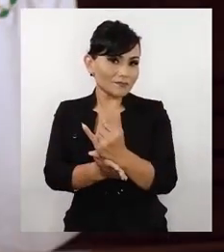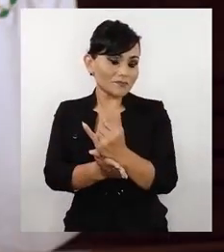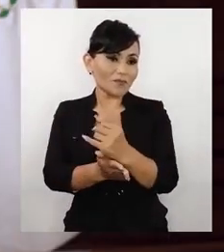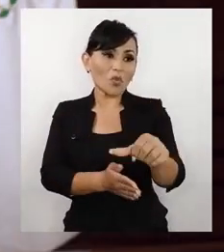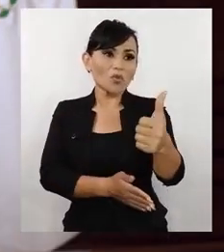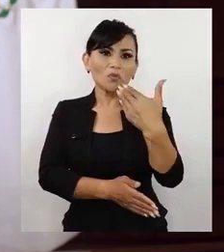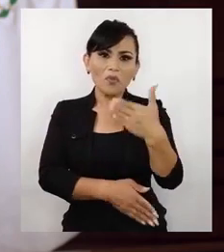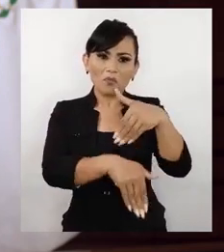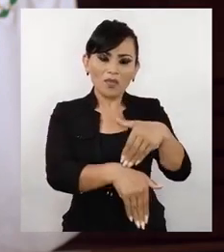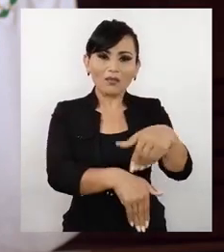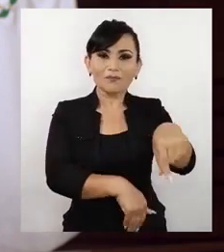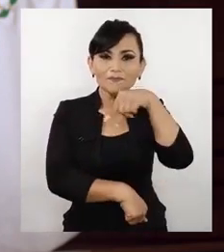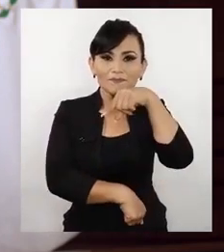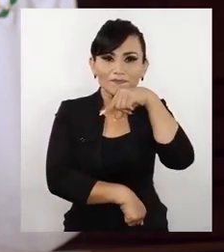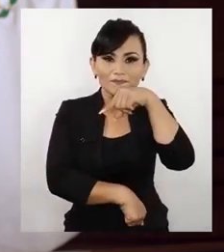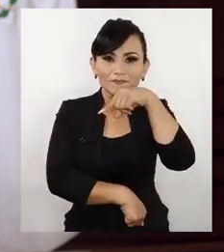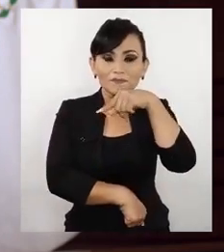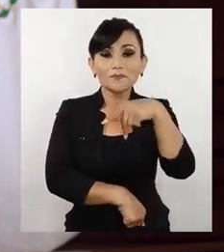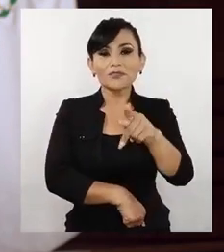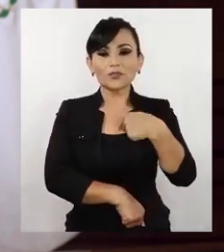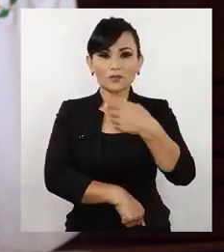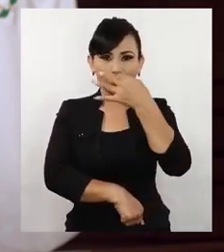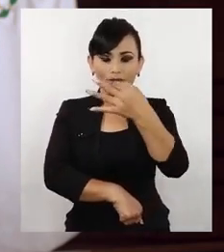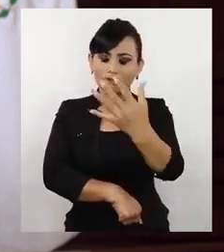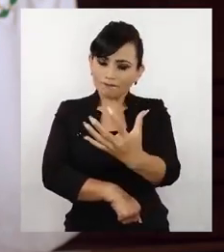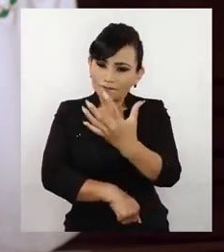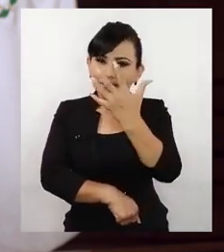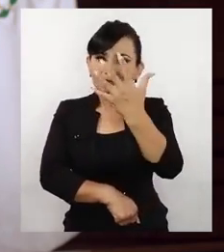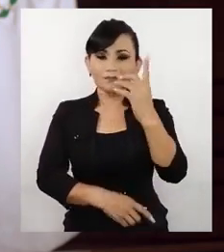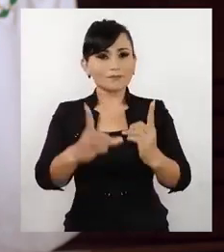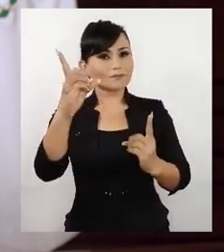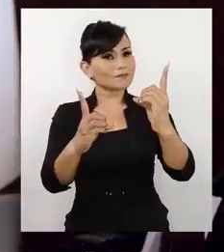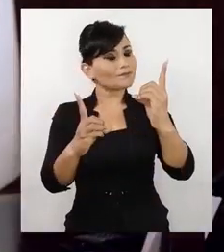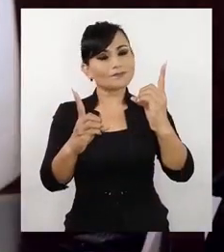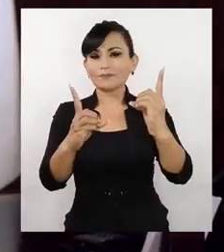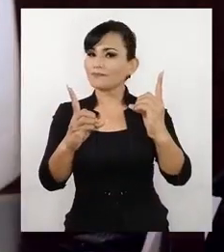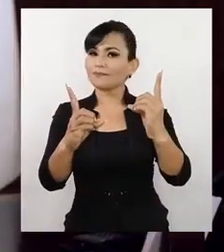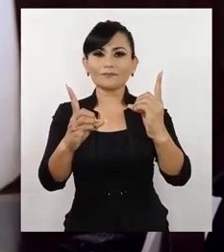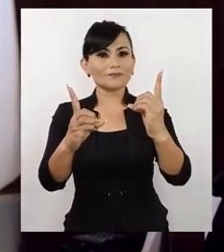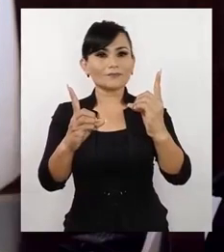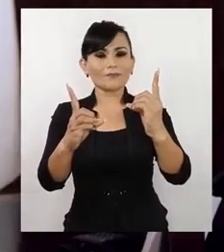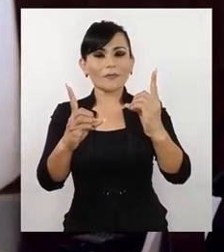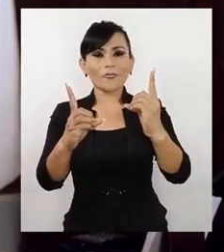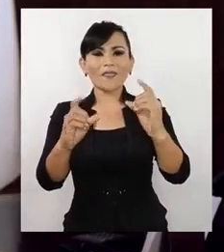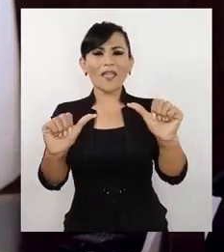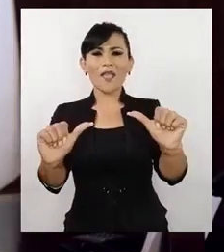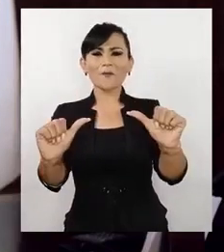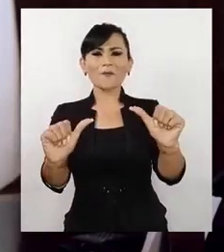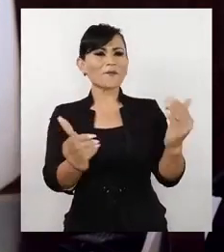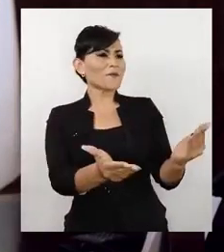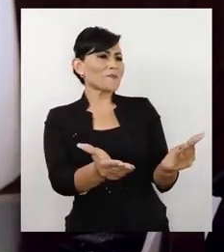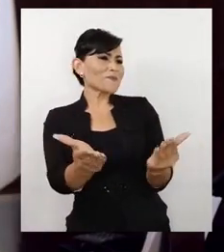los esfuerzos de todos. Pero quiero ser categórico para no dejar lugar a